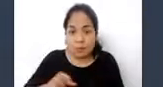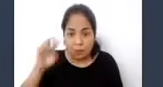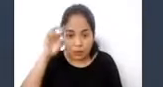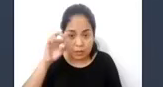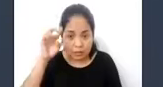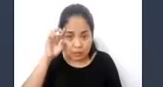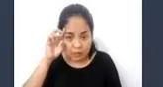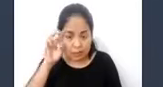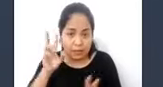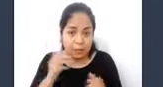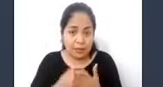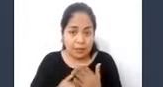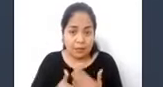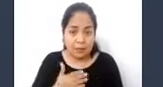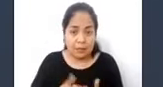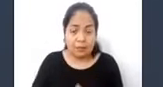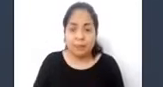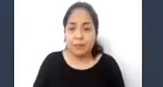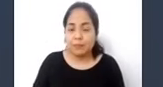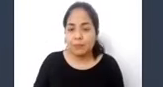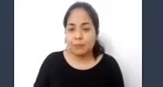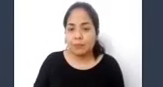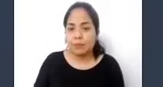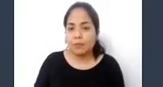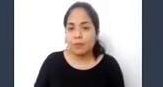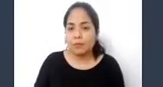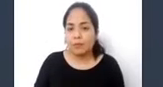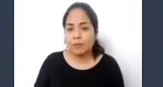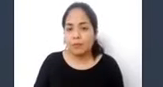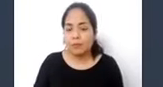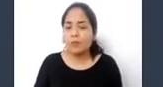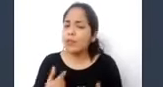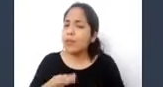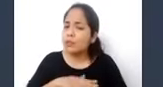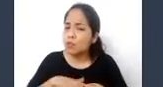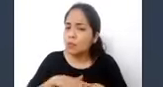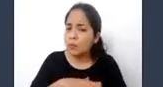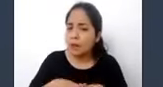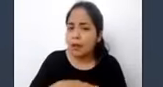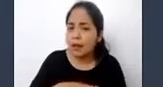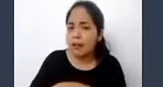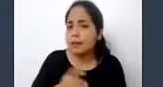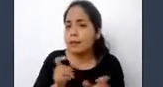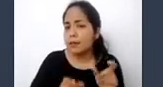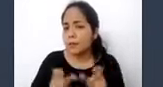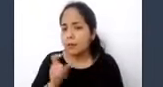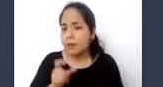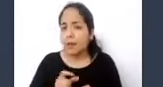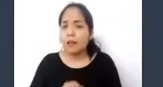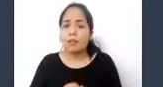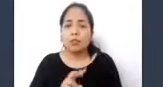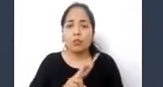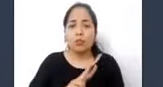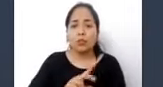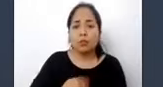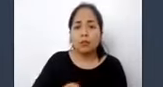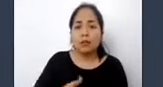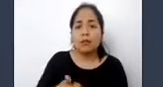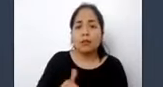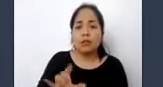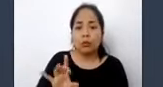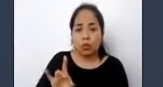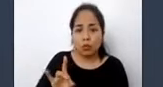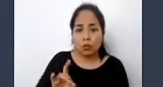Existe un Plan Nacional de Accesibilidad 2018-2023 que fue desarrollado por el Ministerio de